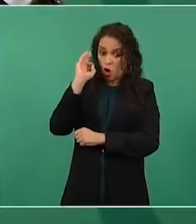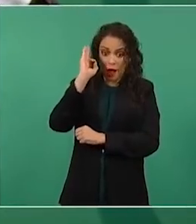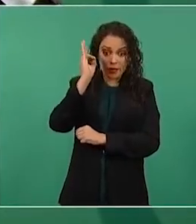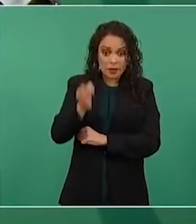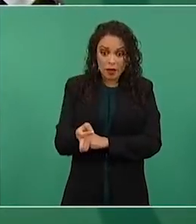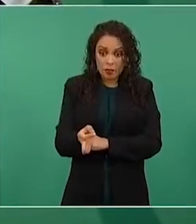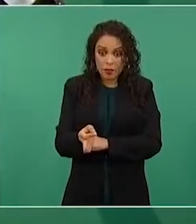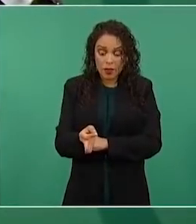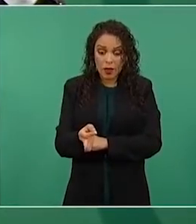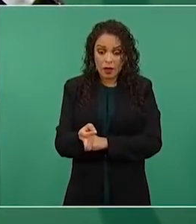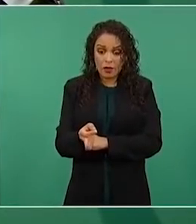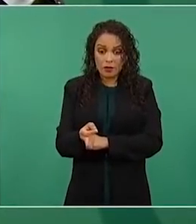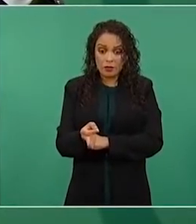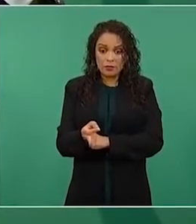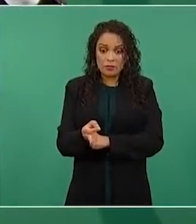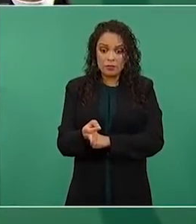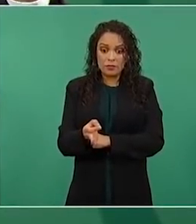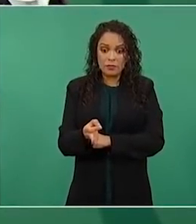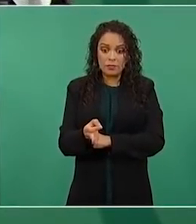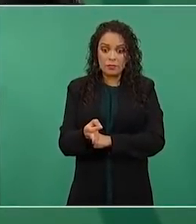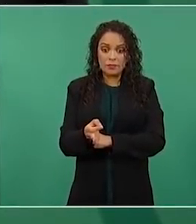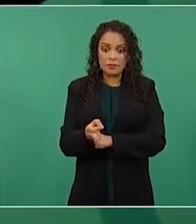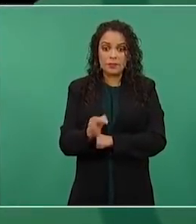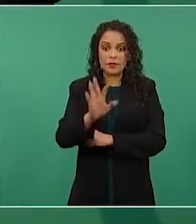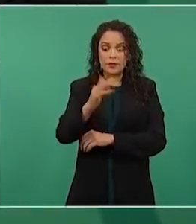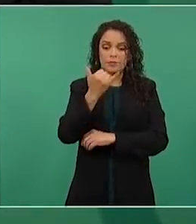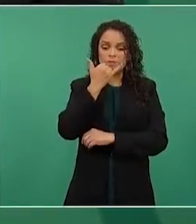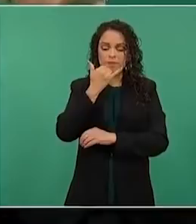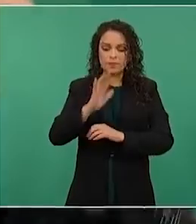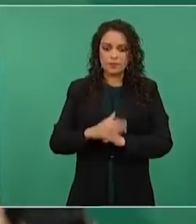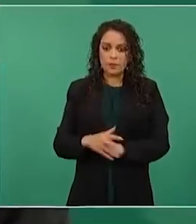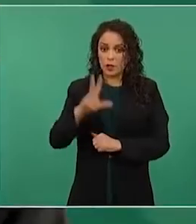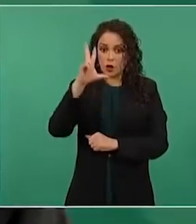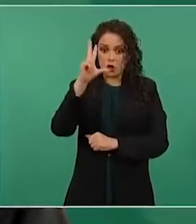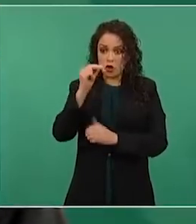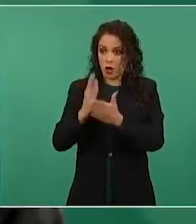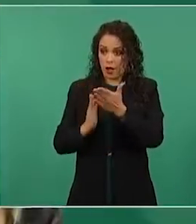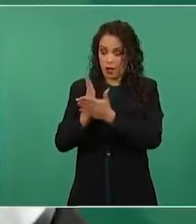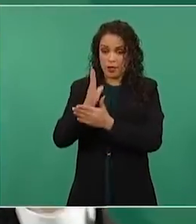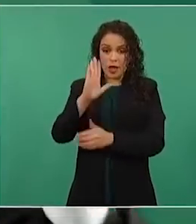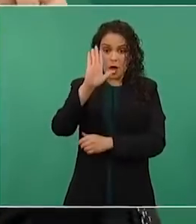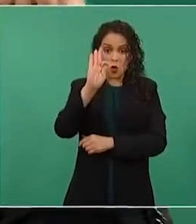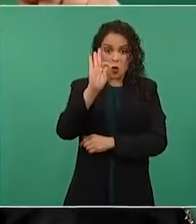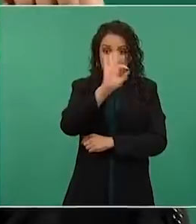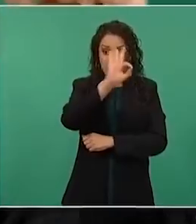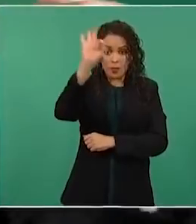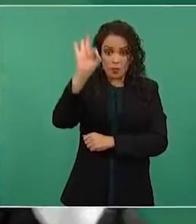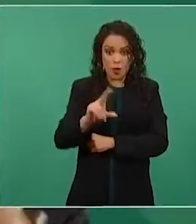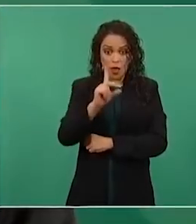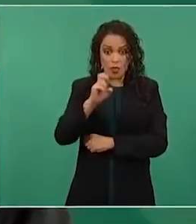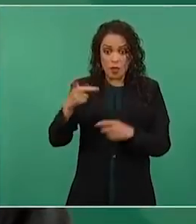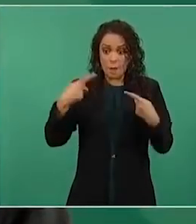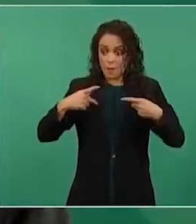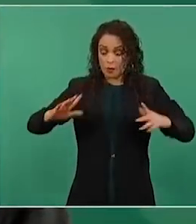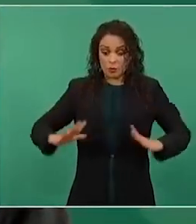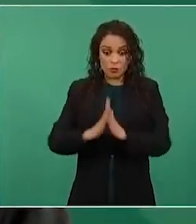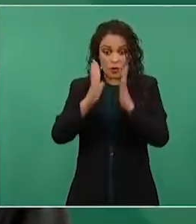digo, si no se llega al 40 de participación, que yo espero que sí vamos a llegar,